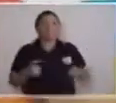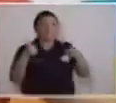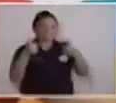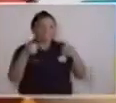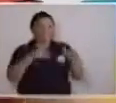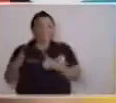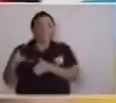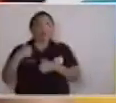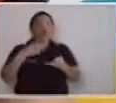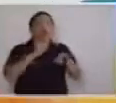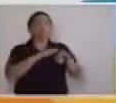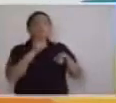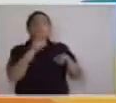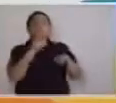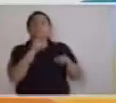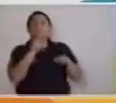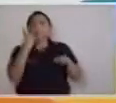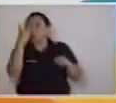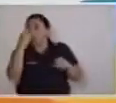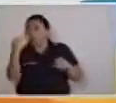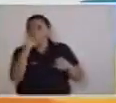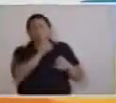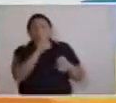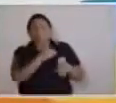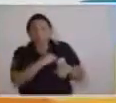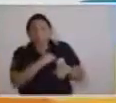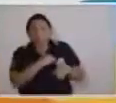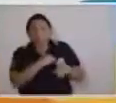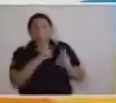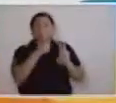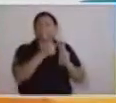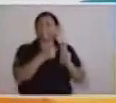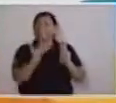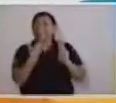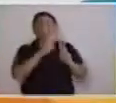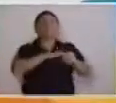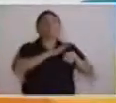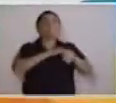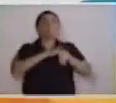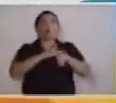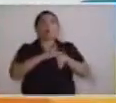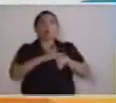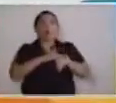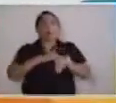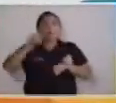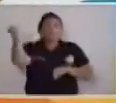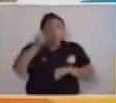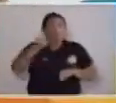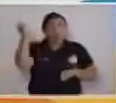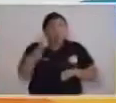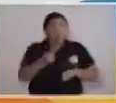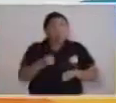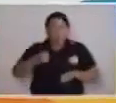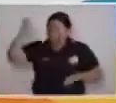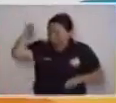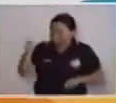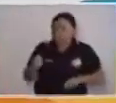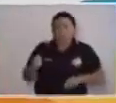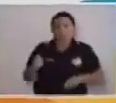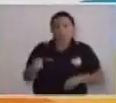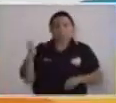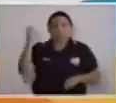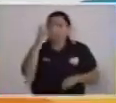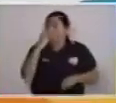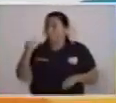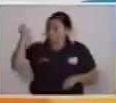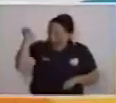bien. ¿Y ahora a quién llamamos? Como el lobo no quiere sacar a la Chiva, entonces vamos a llamar al palo para que le pegue al lobo. Muy